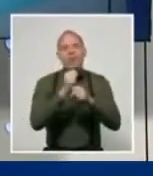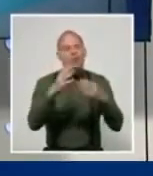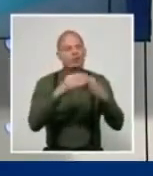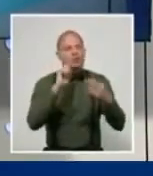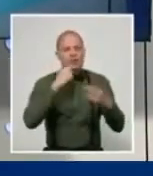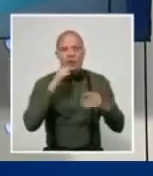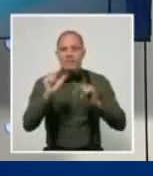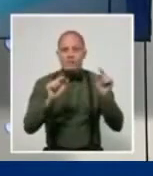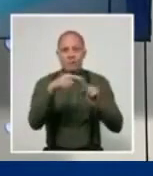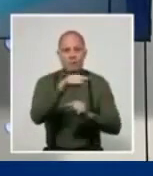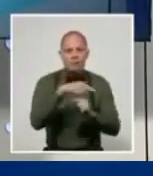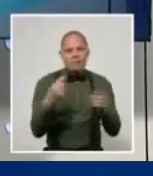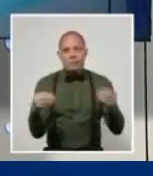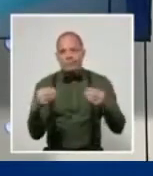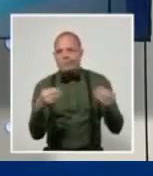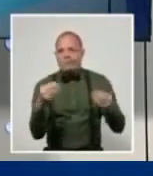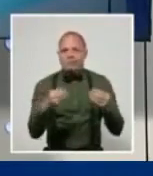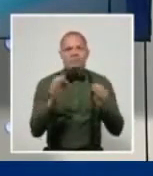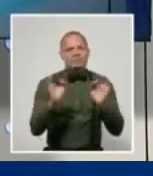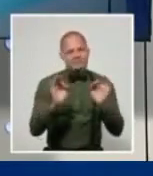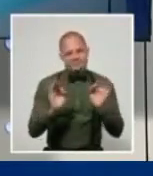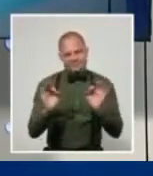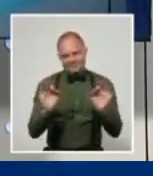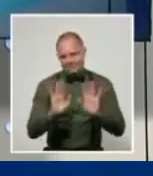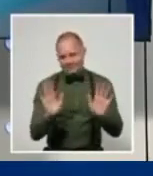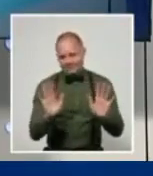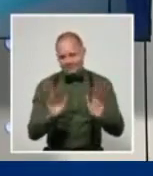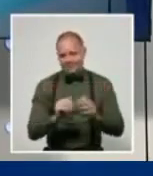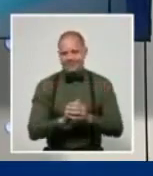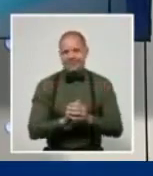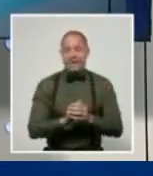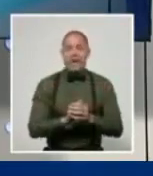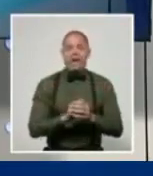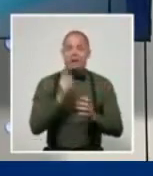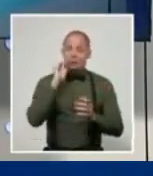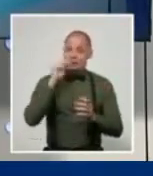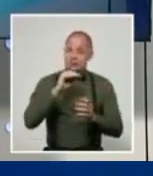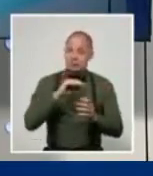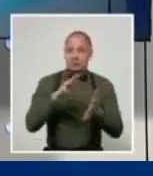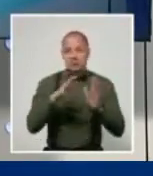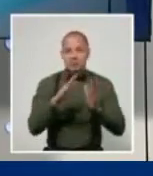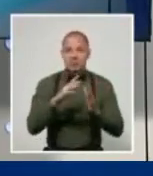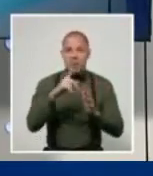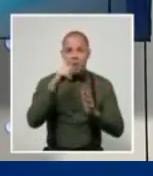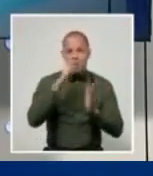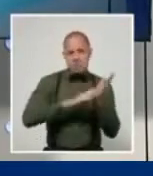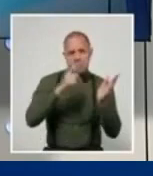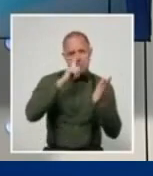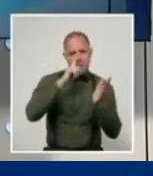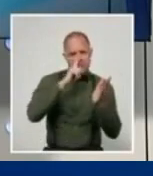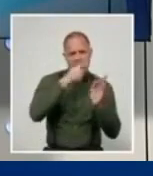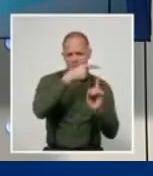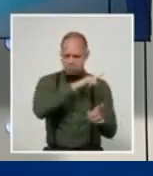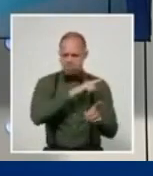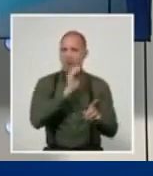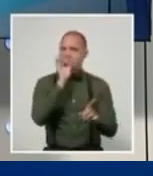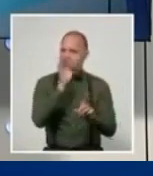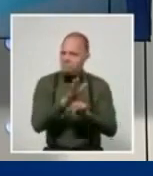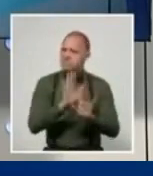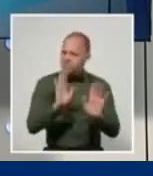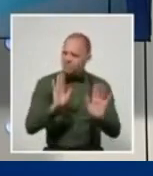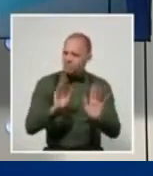El segmento del comercio en moneda libremente convertible reapareció desde noviembre pasado, con electrodomésticos,